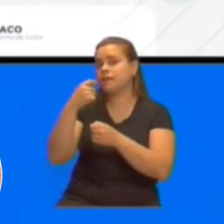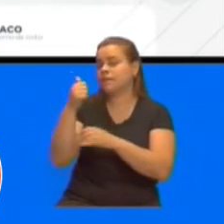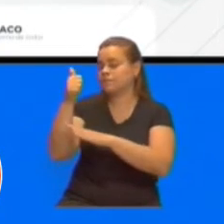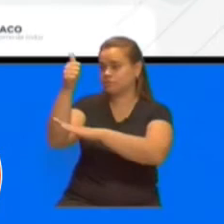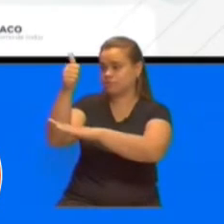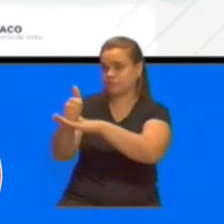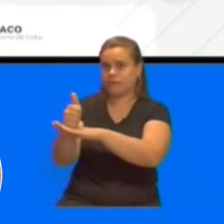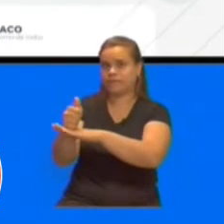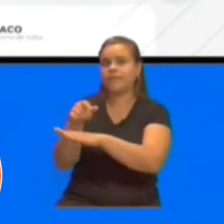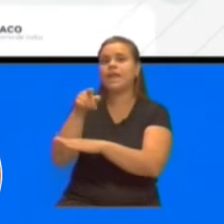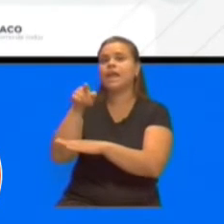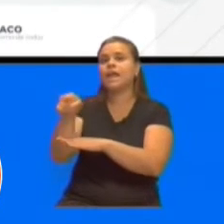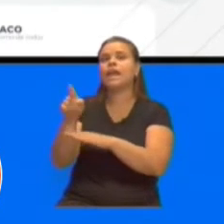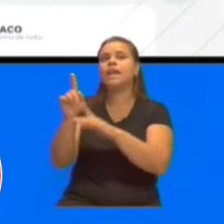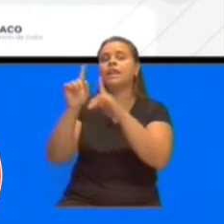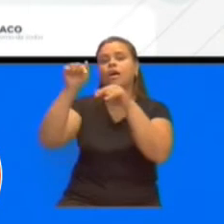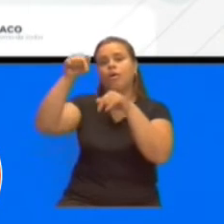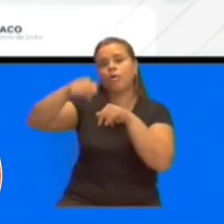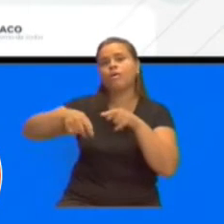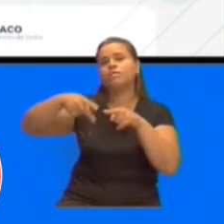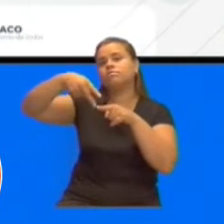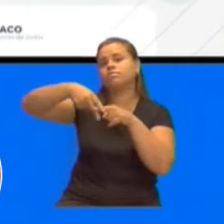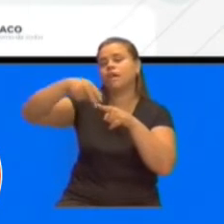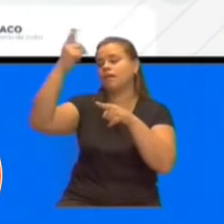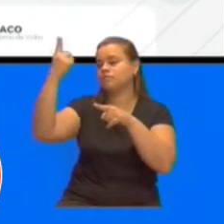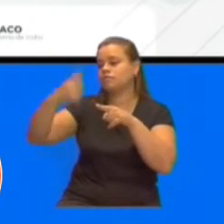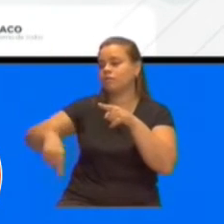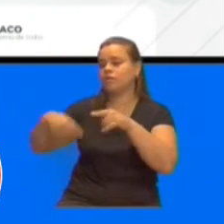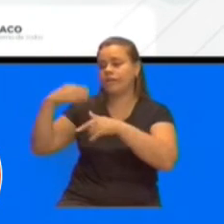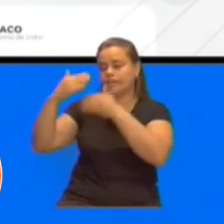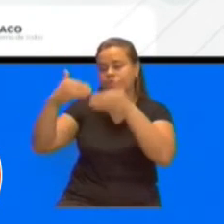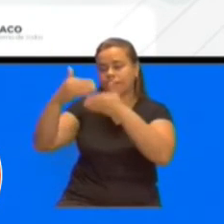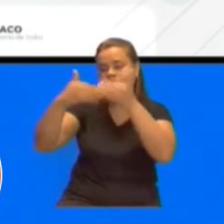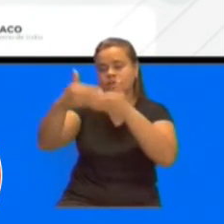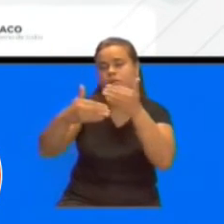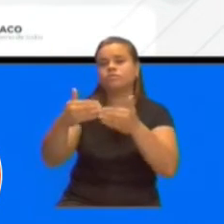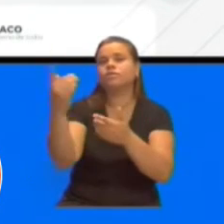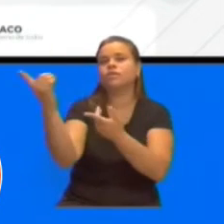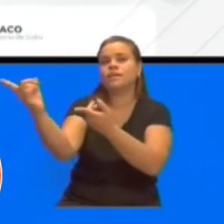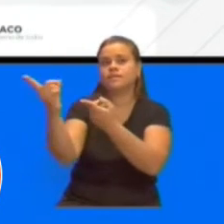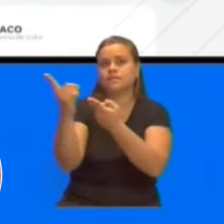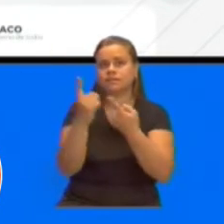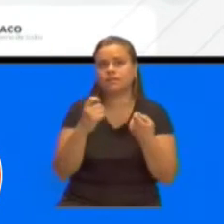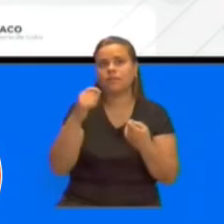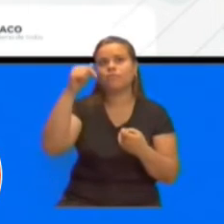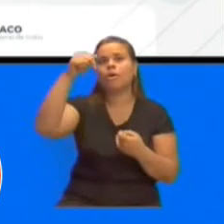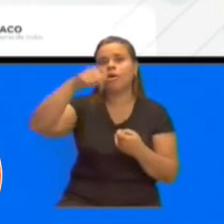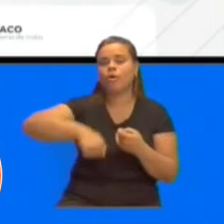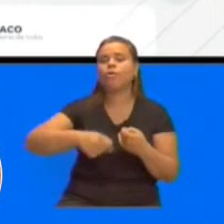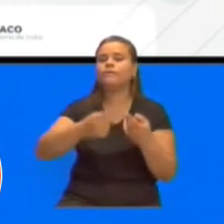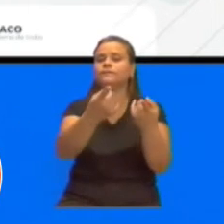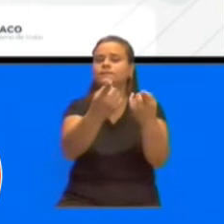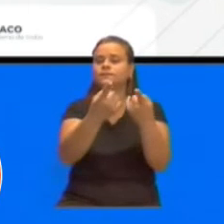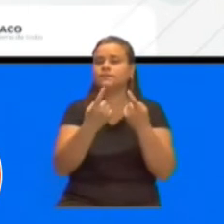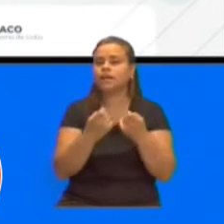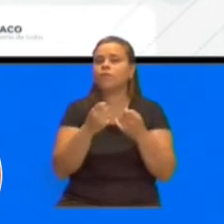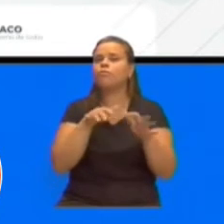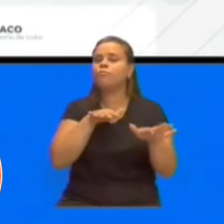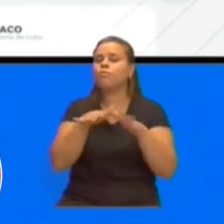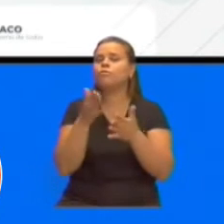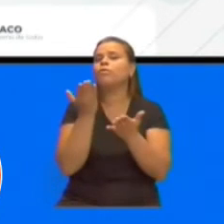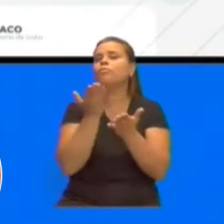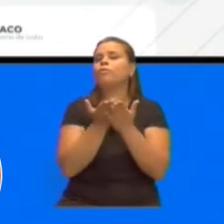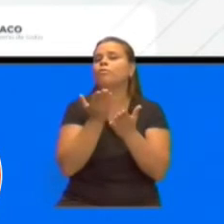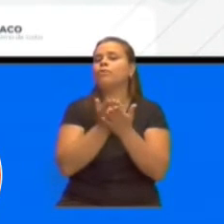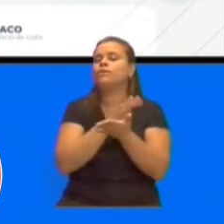fortalecimiento de la ciencia y la tecnología aquí en la provincia, en lo que nosotros denominamos la soberanía sanitaria y por supuesto en la creación de